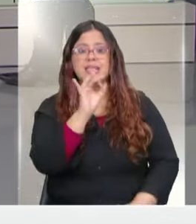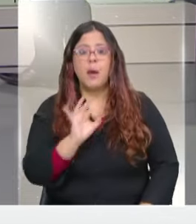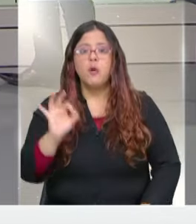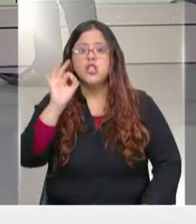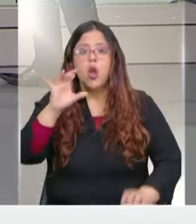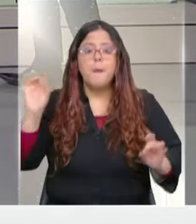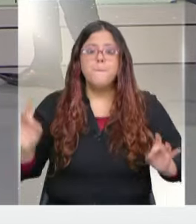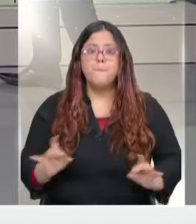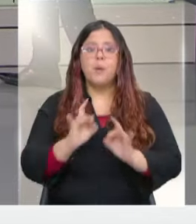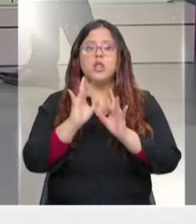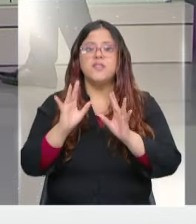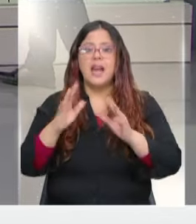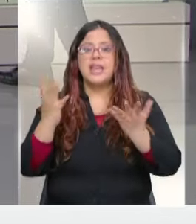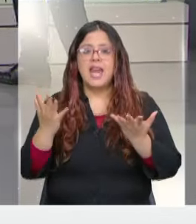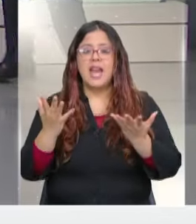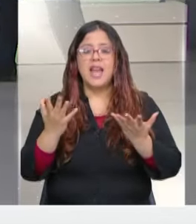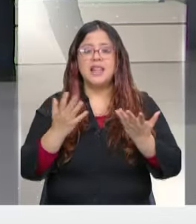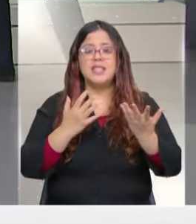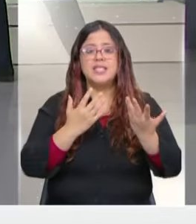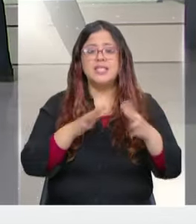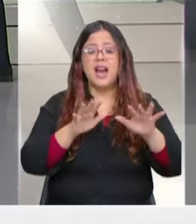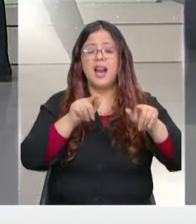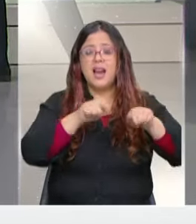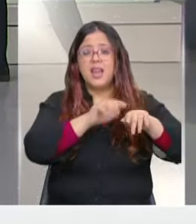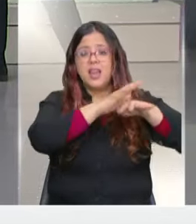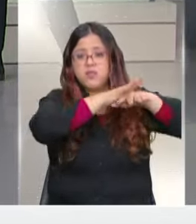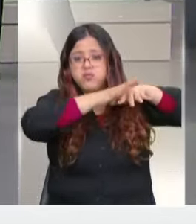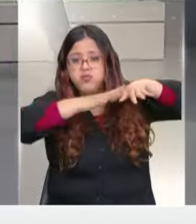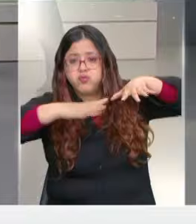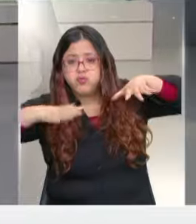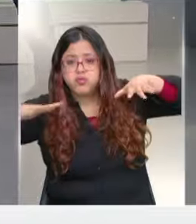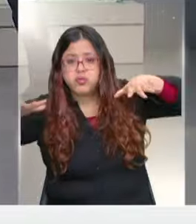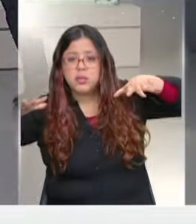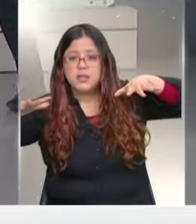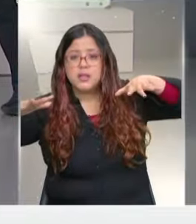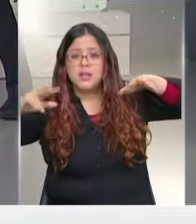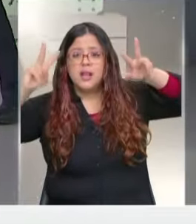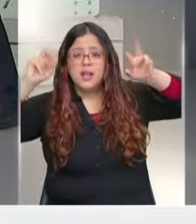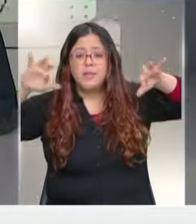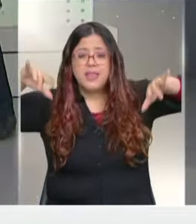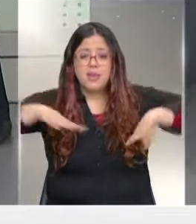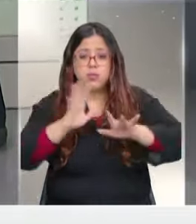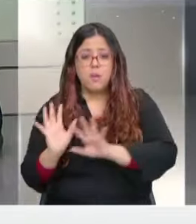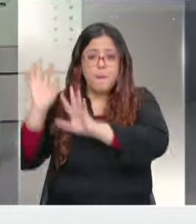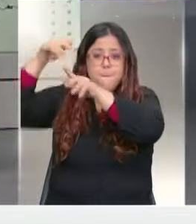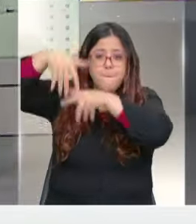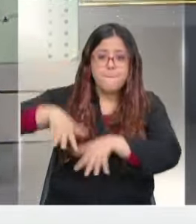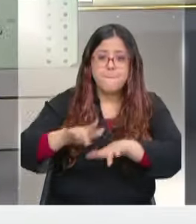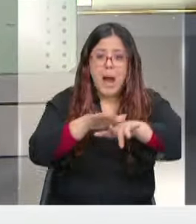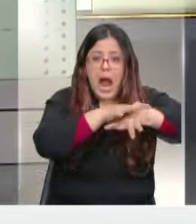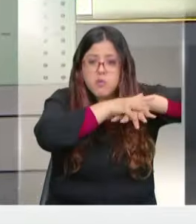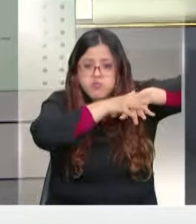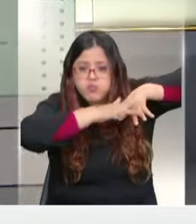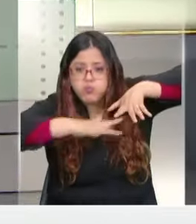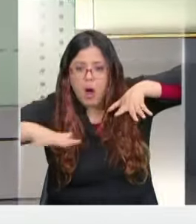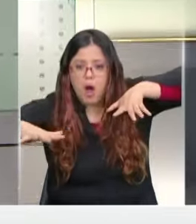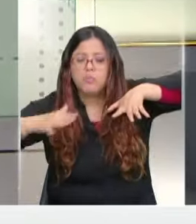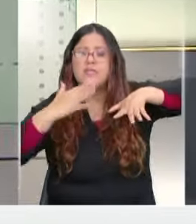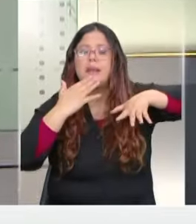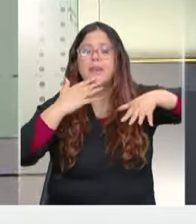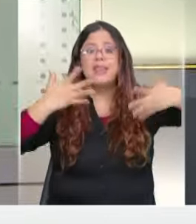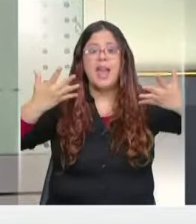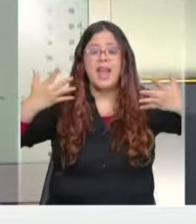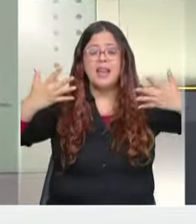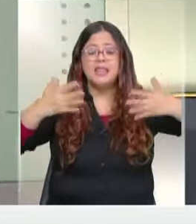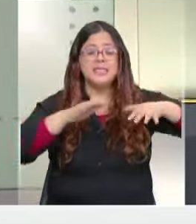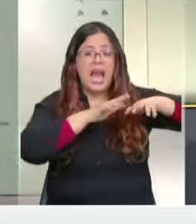% de probabilidades de inundaciones. No solamente por el ingreso de la manejada ciclónica, sino que por lo que les decía también, los